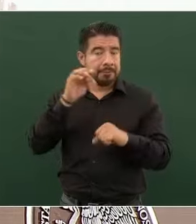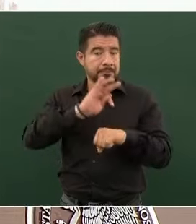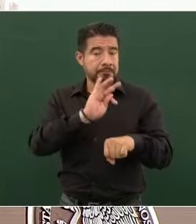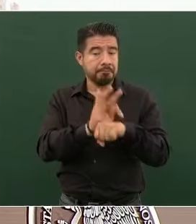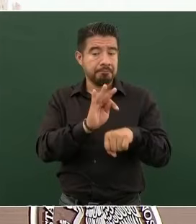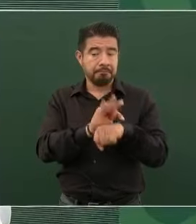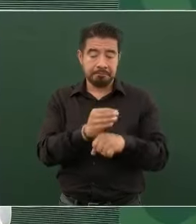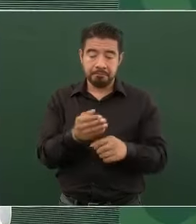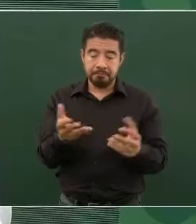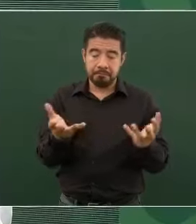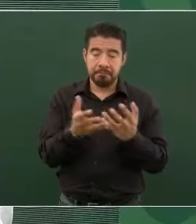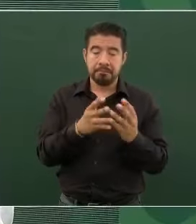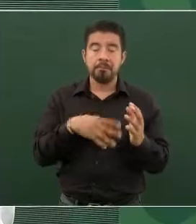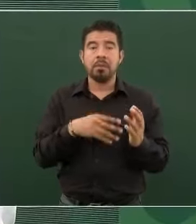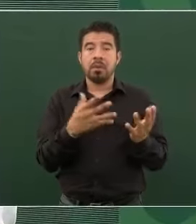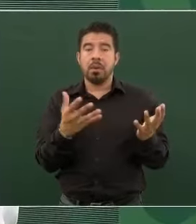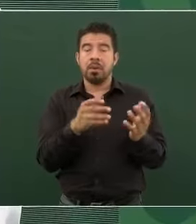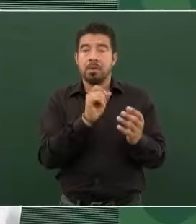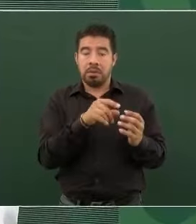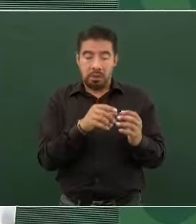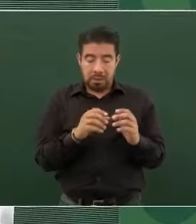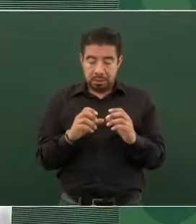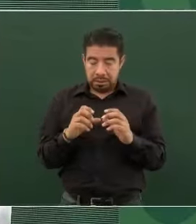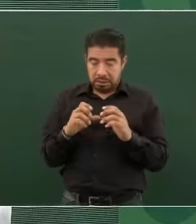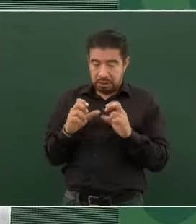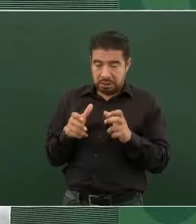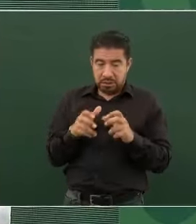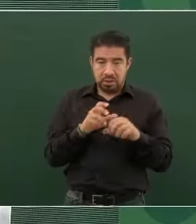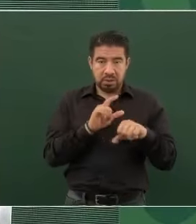y lo vamos a mantener.